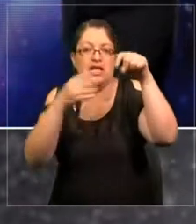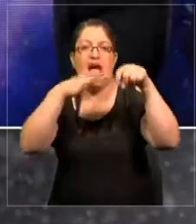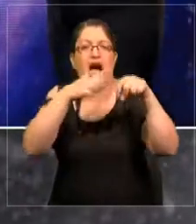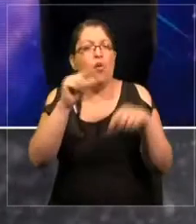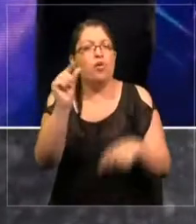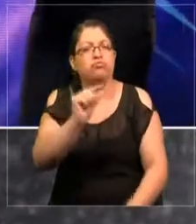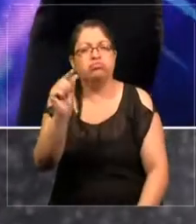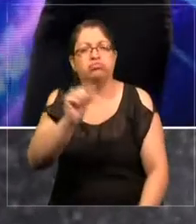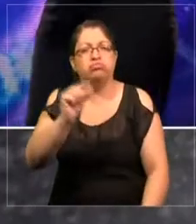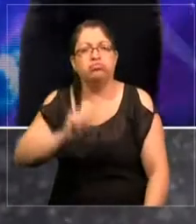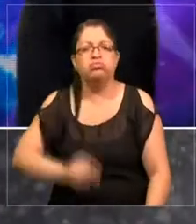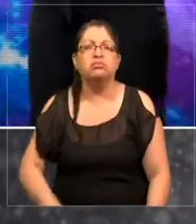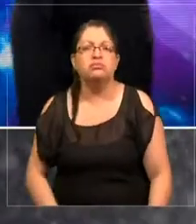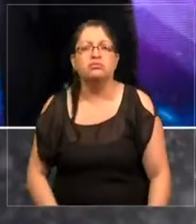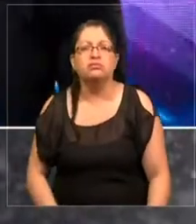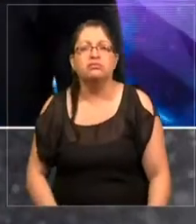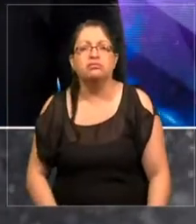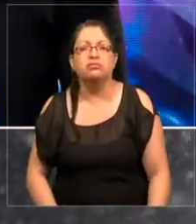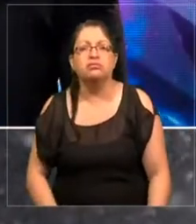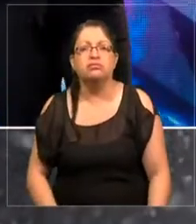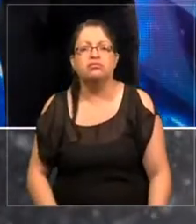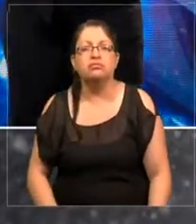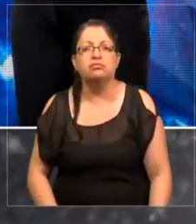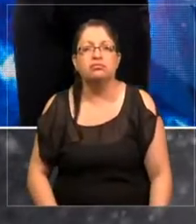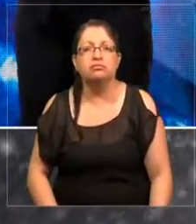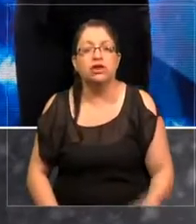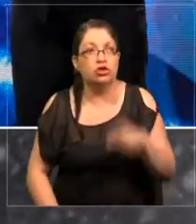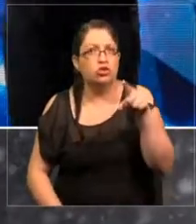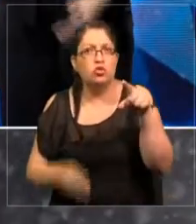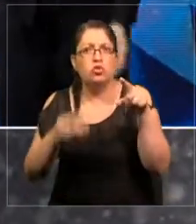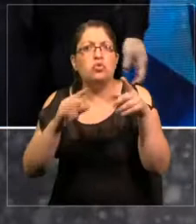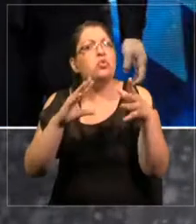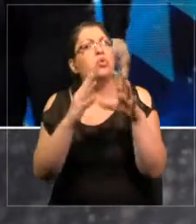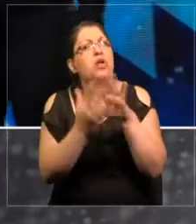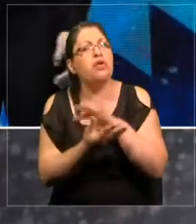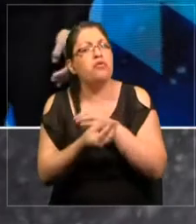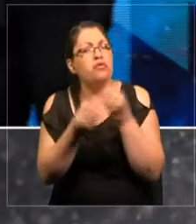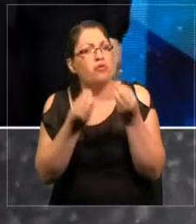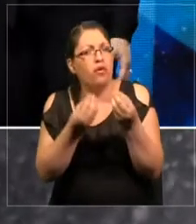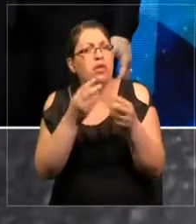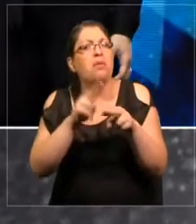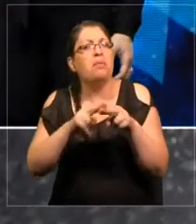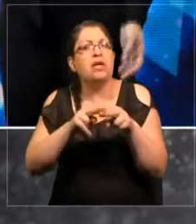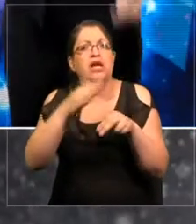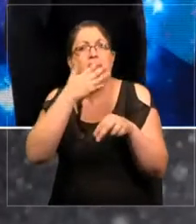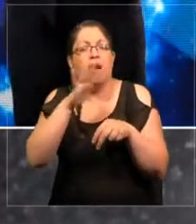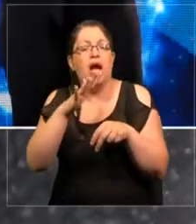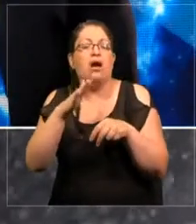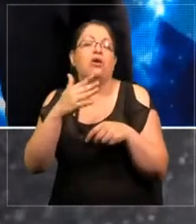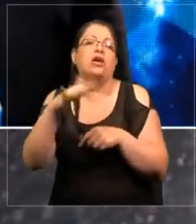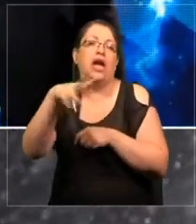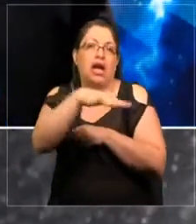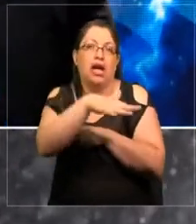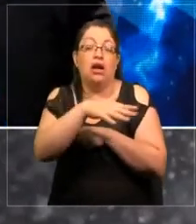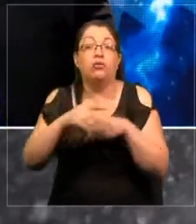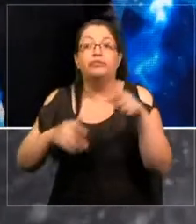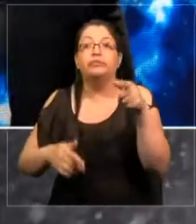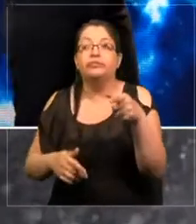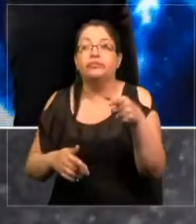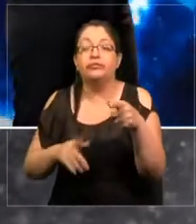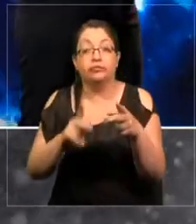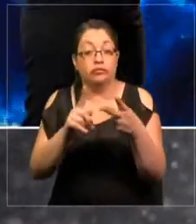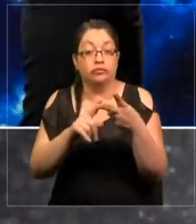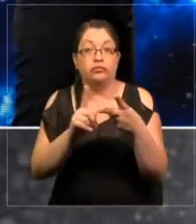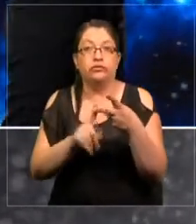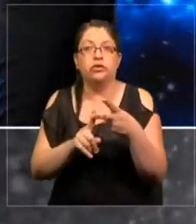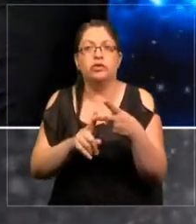barata. Entonces es un buen método para mejorar los recursos de agua. Lo segundo está